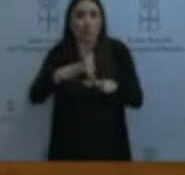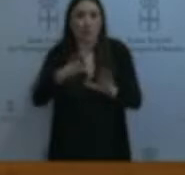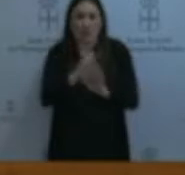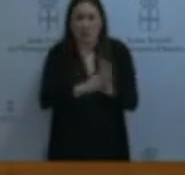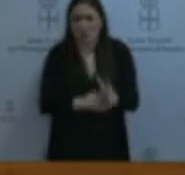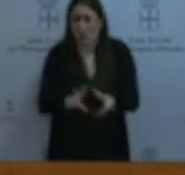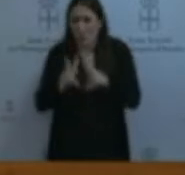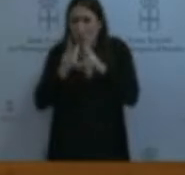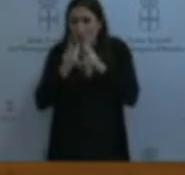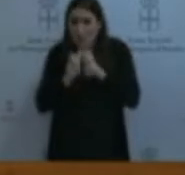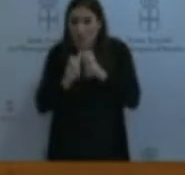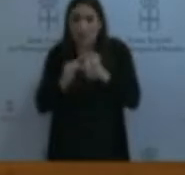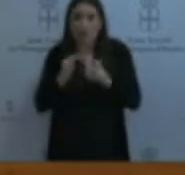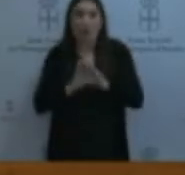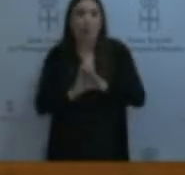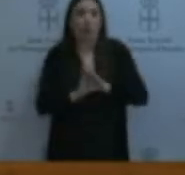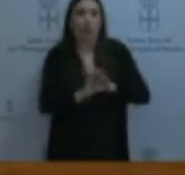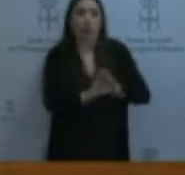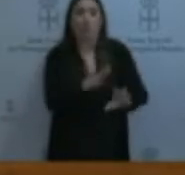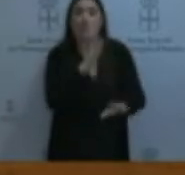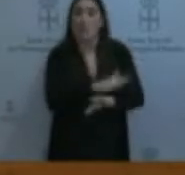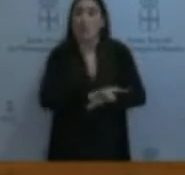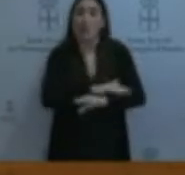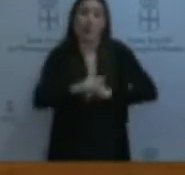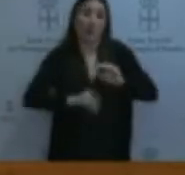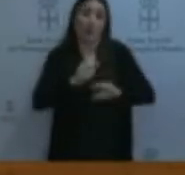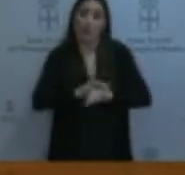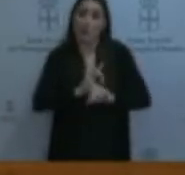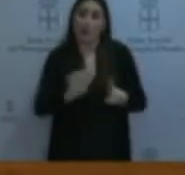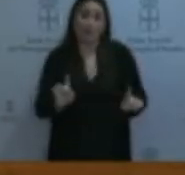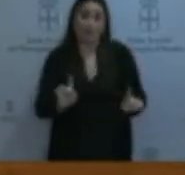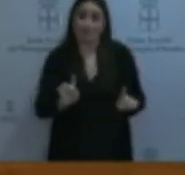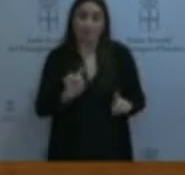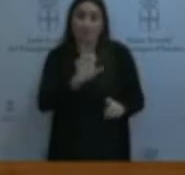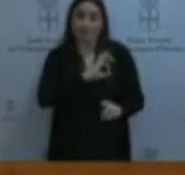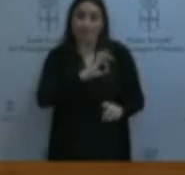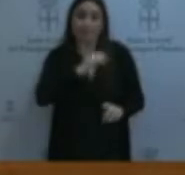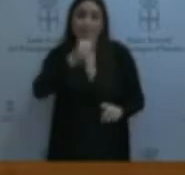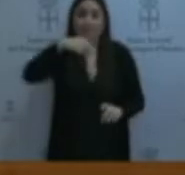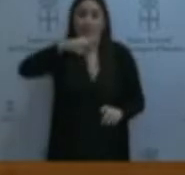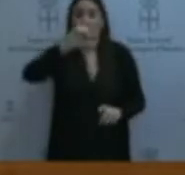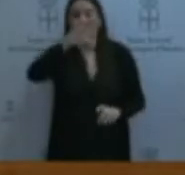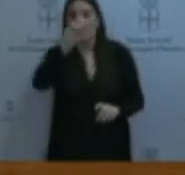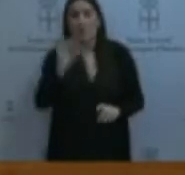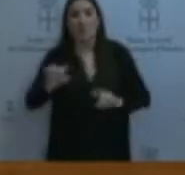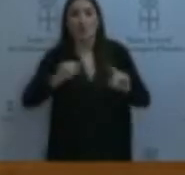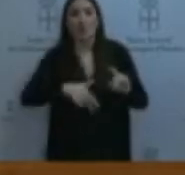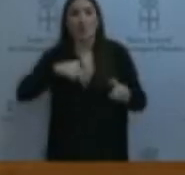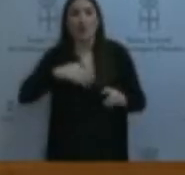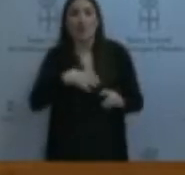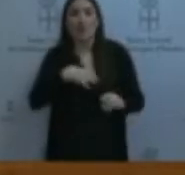y olvidados en el pozo de los incumplimientos, urdidos también por el señor Gancedo, nuestro director general de Función Pública,